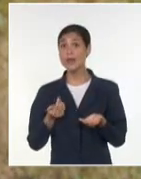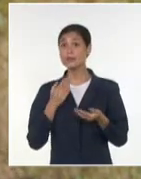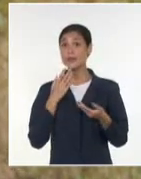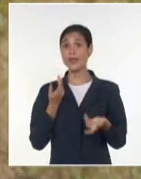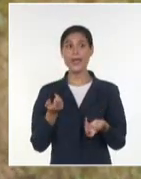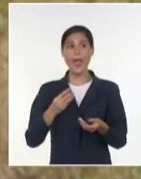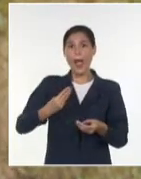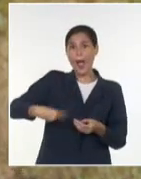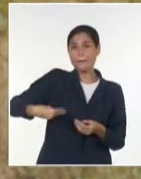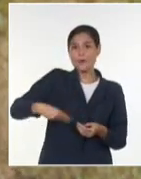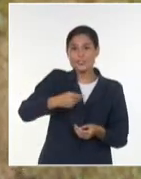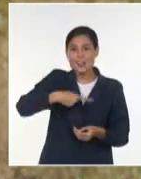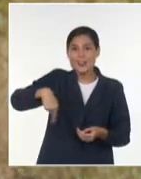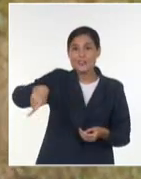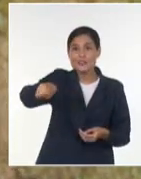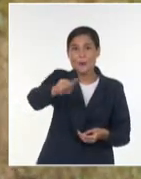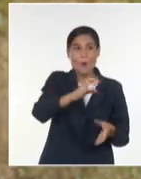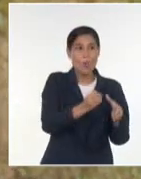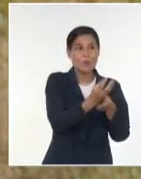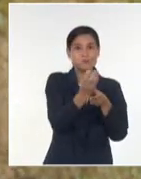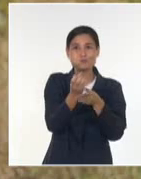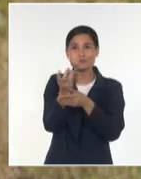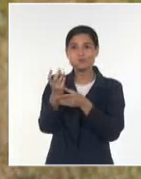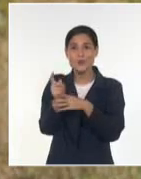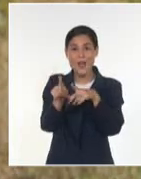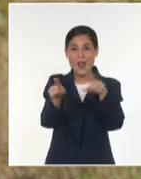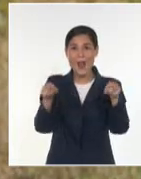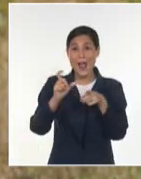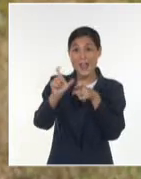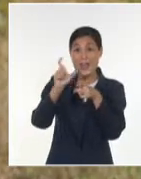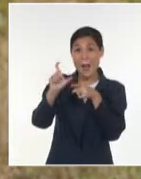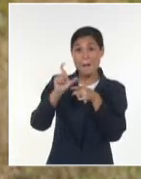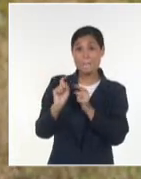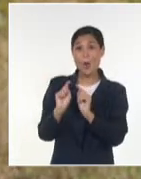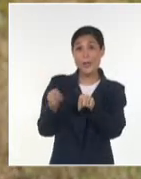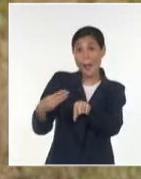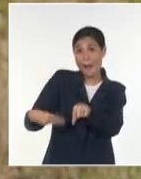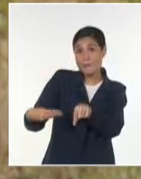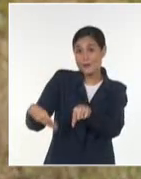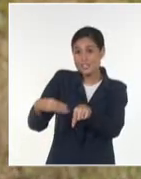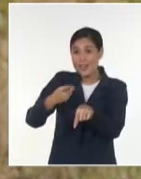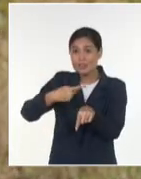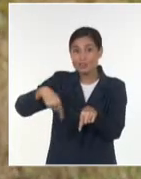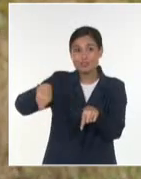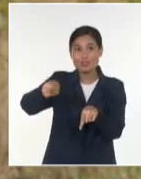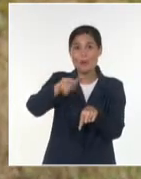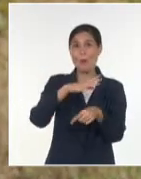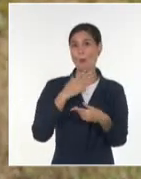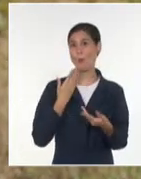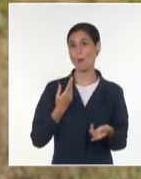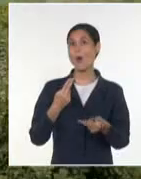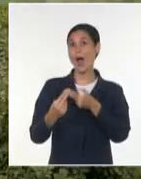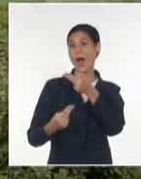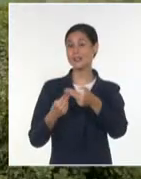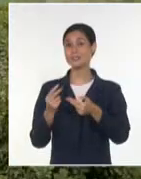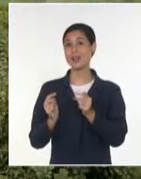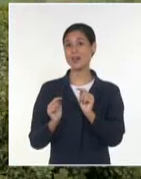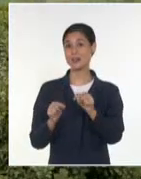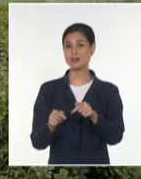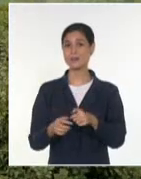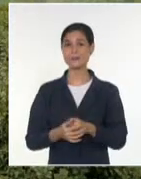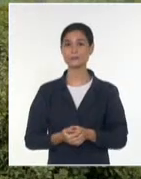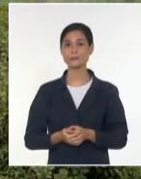los bienes y servicios que prestan los ecosistemas de esta zona para adaptarse a esos posibles escenarios.